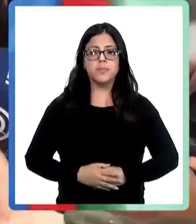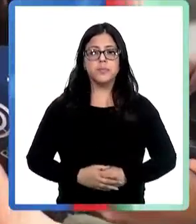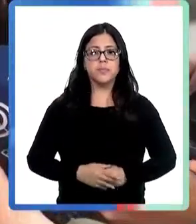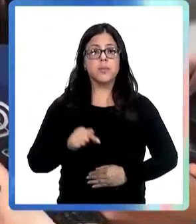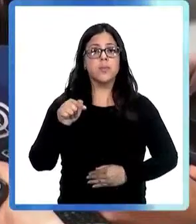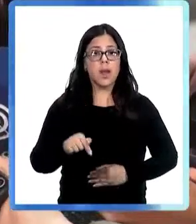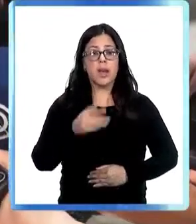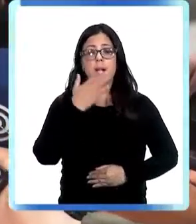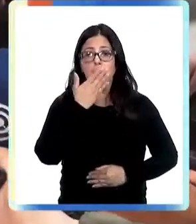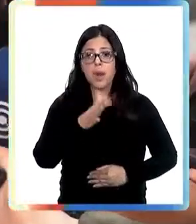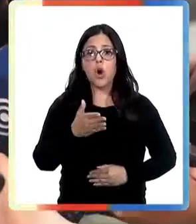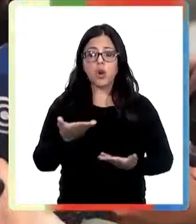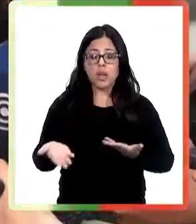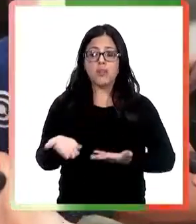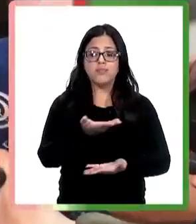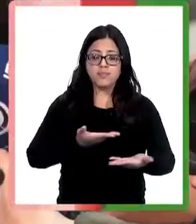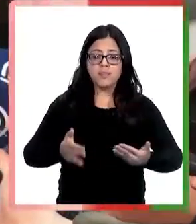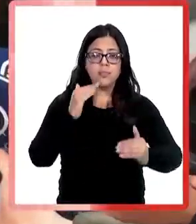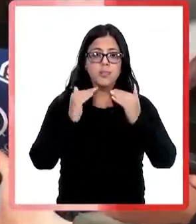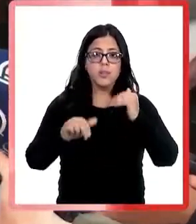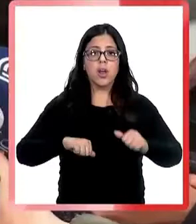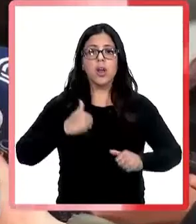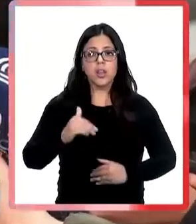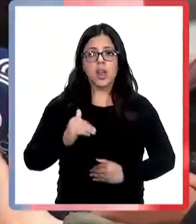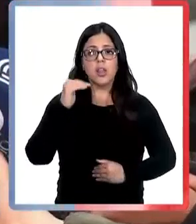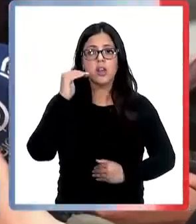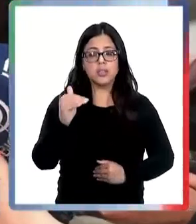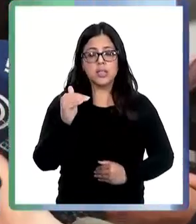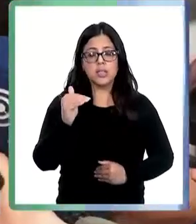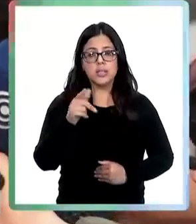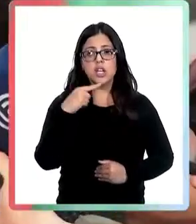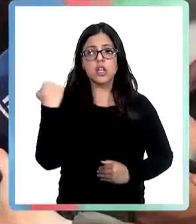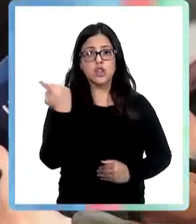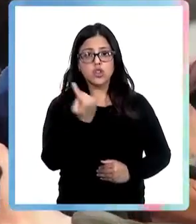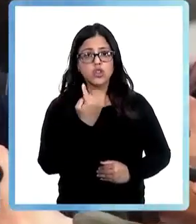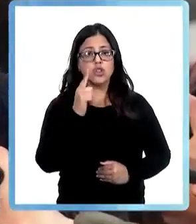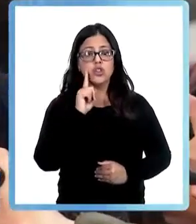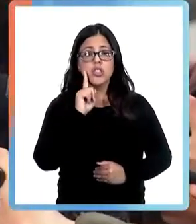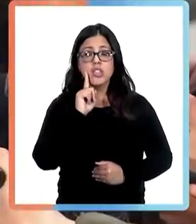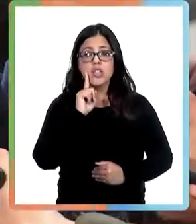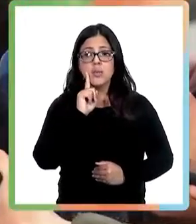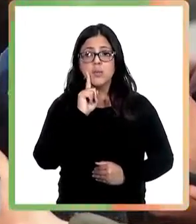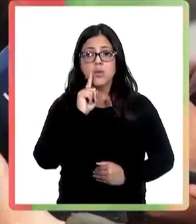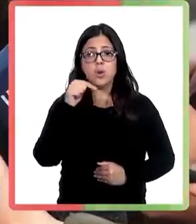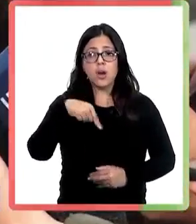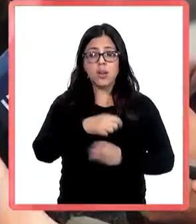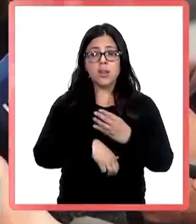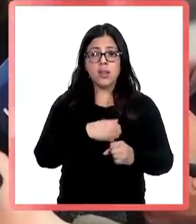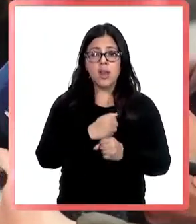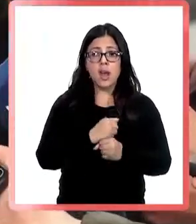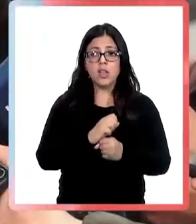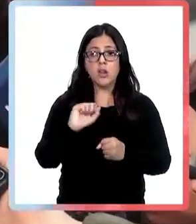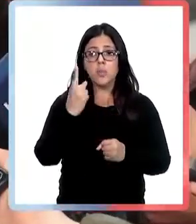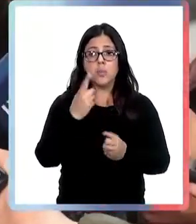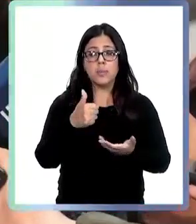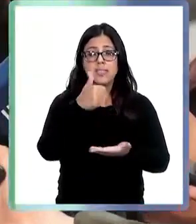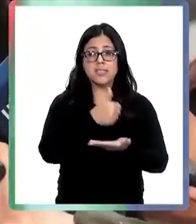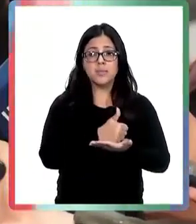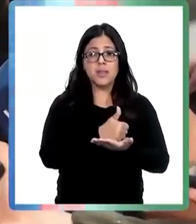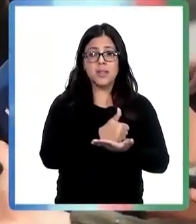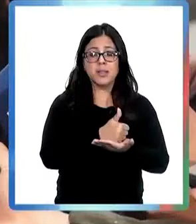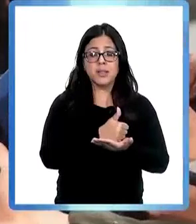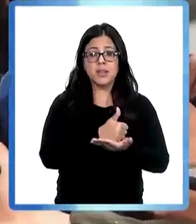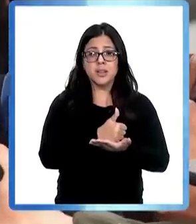Nosotros contábamos hasta este año el primer semestre con tres salas habilitadas en